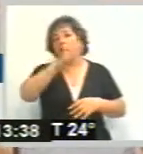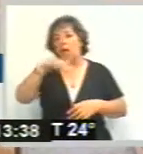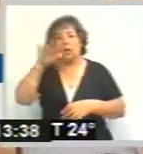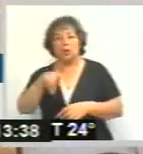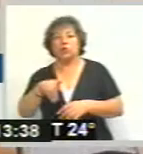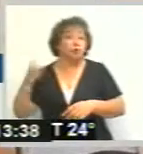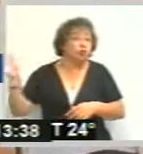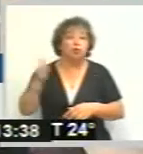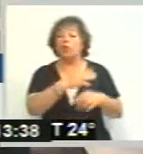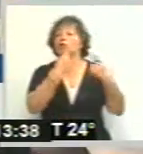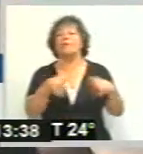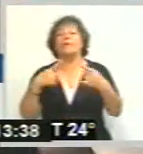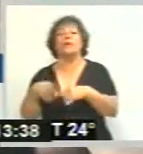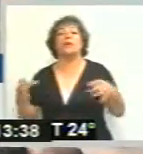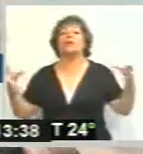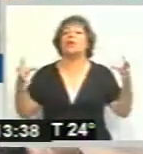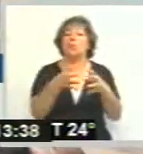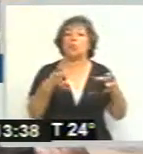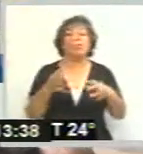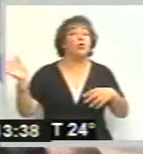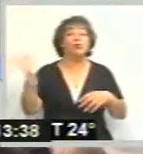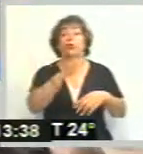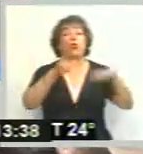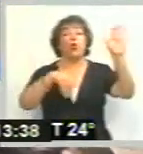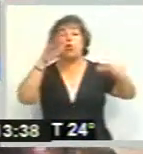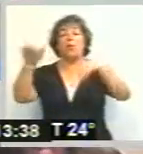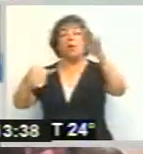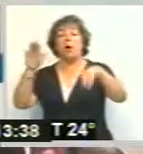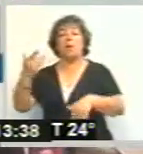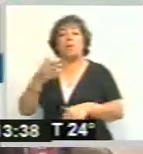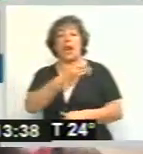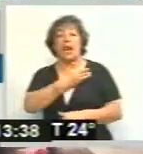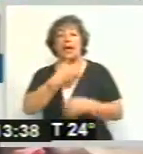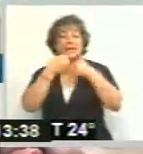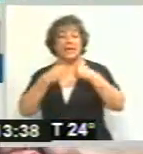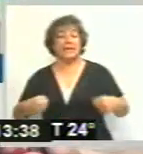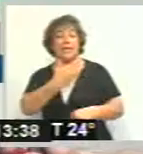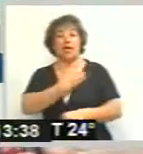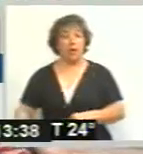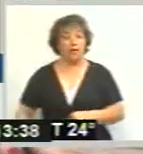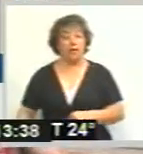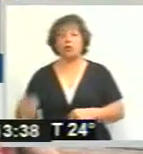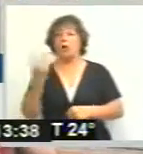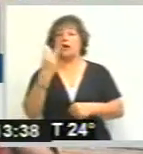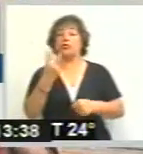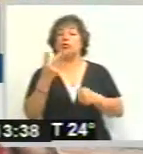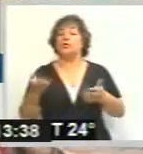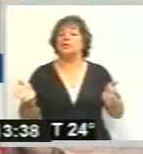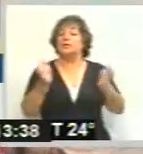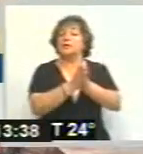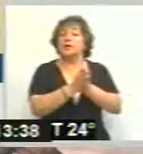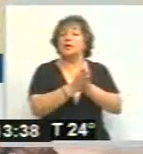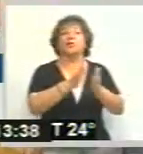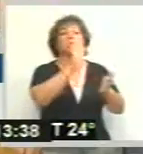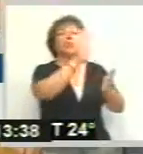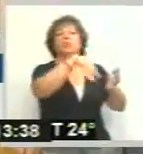Todos son de distintos grupos, todos fueron convocados por la Secretaría de Gobierno y hay dos chicos que se integraron de lo que eran muralistas